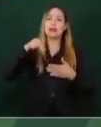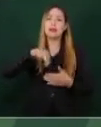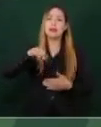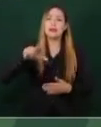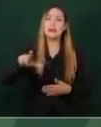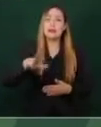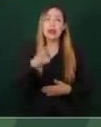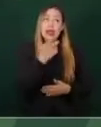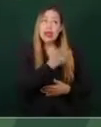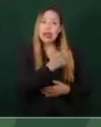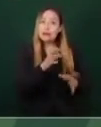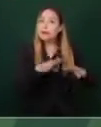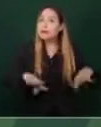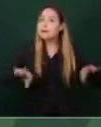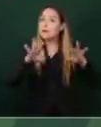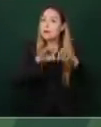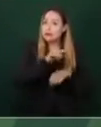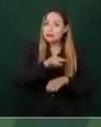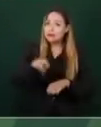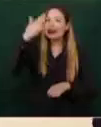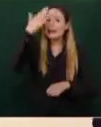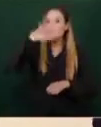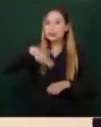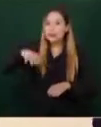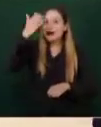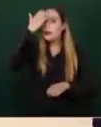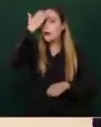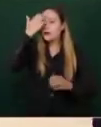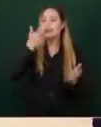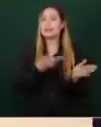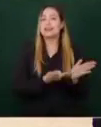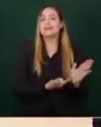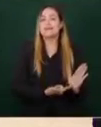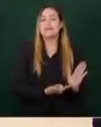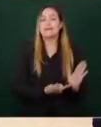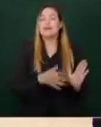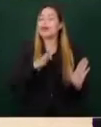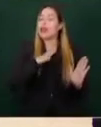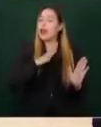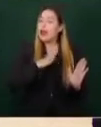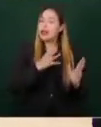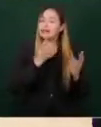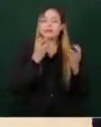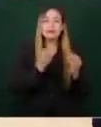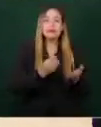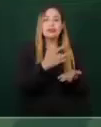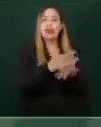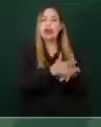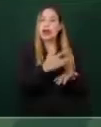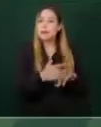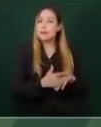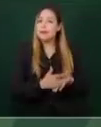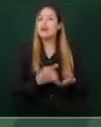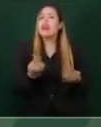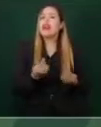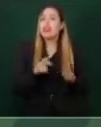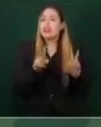importante darlo a conocer, porque viene mucho apoyo en materia de agua,